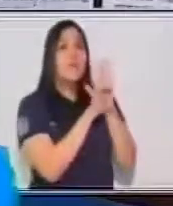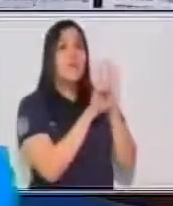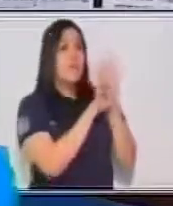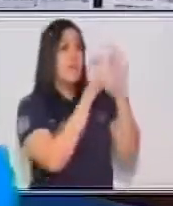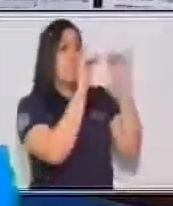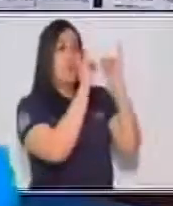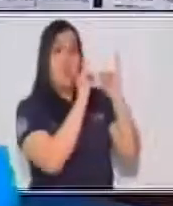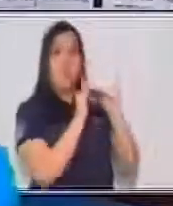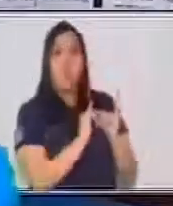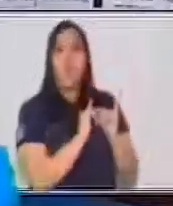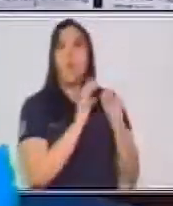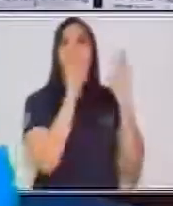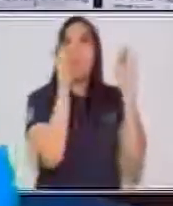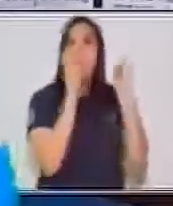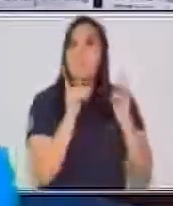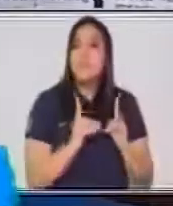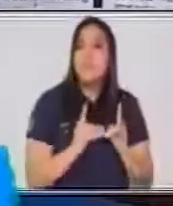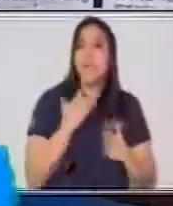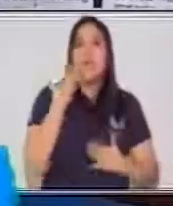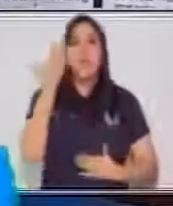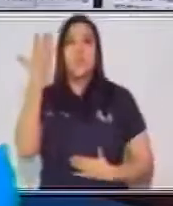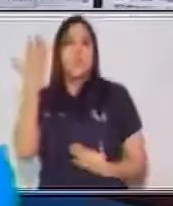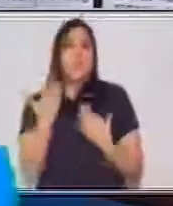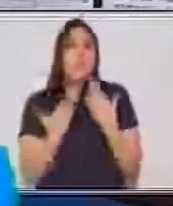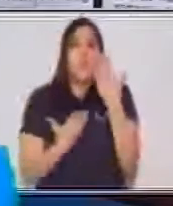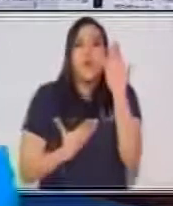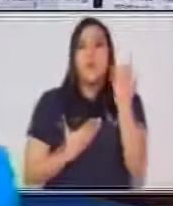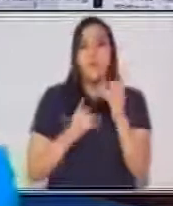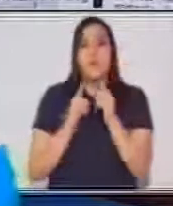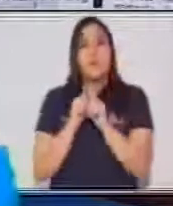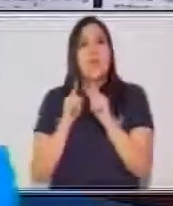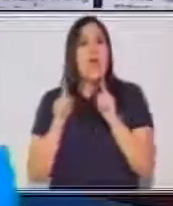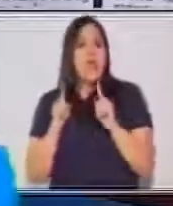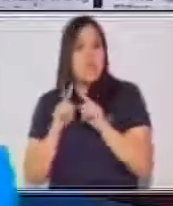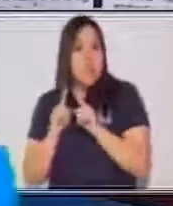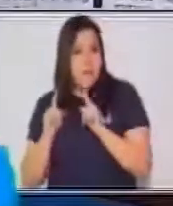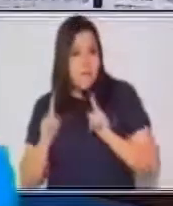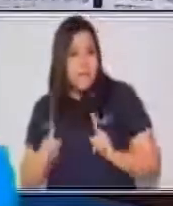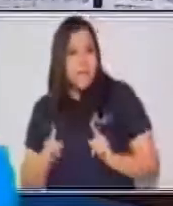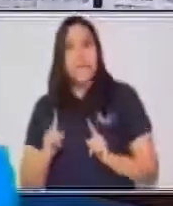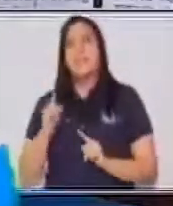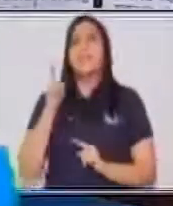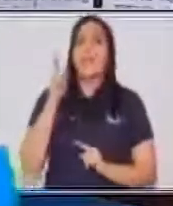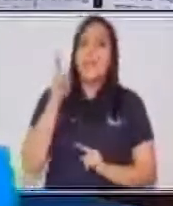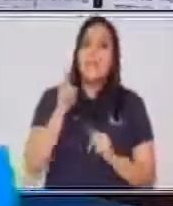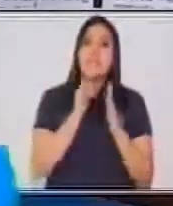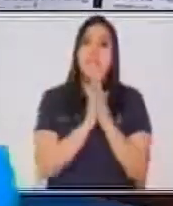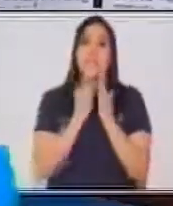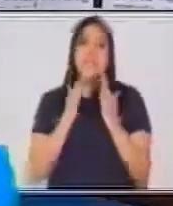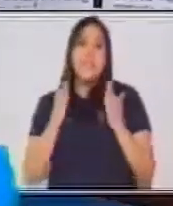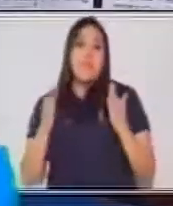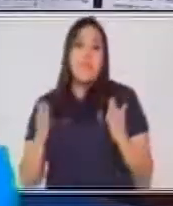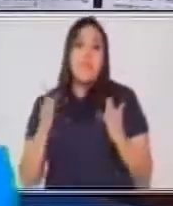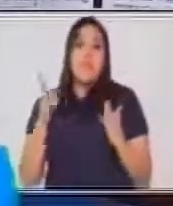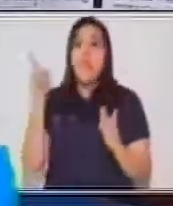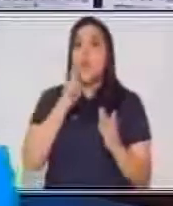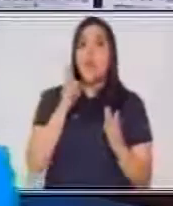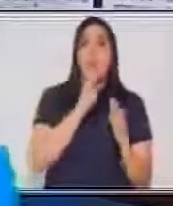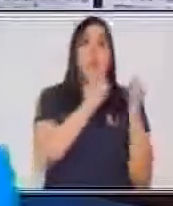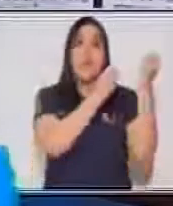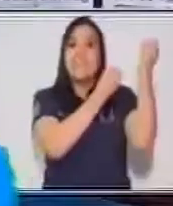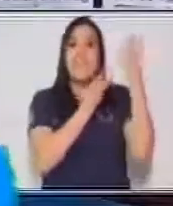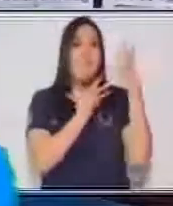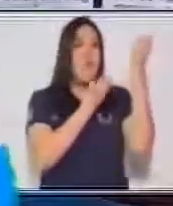o algún texto poético, etc. O sea, la funcionalidad de este tipo de trifoliares no es tanto dar a